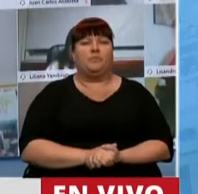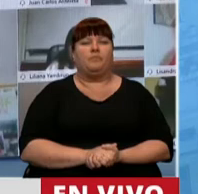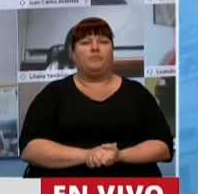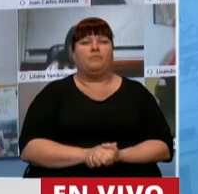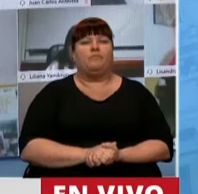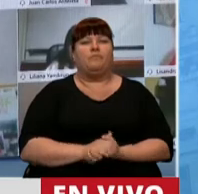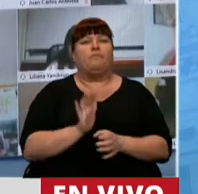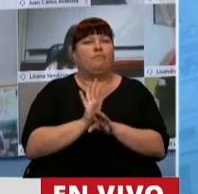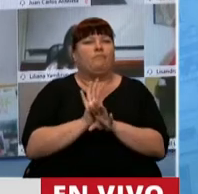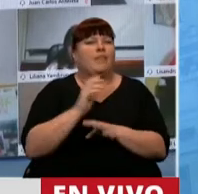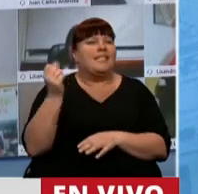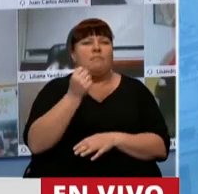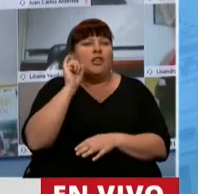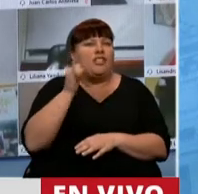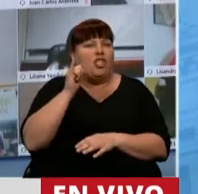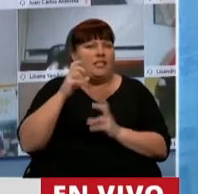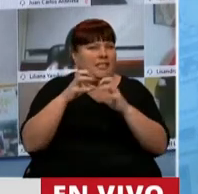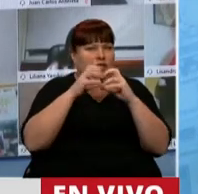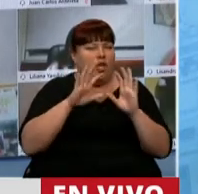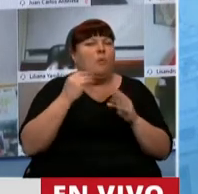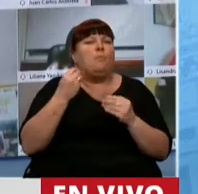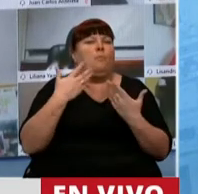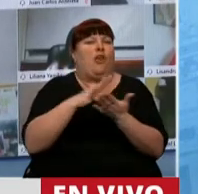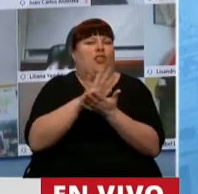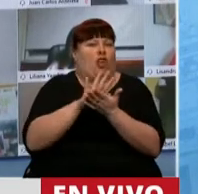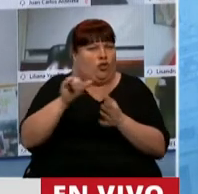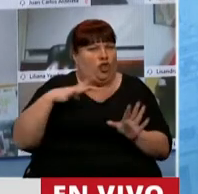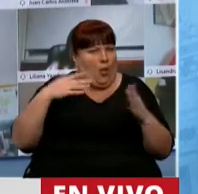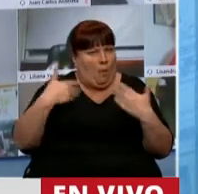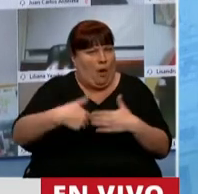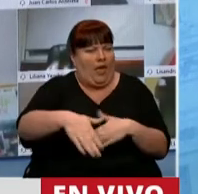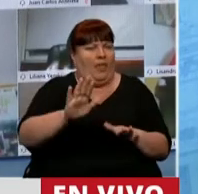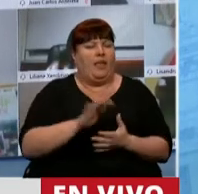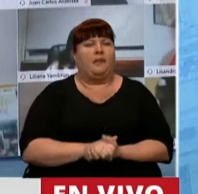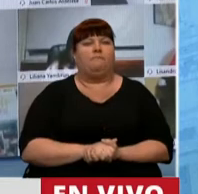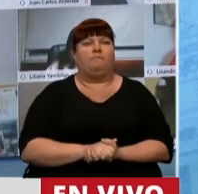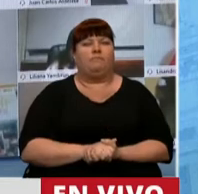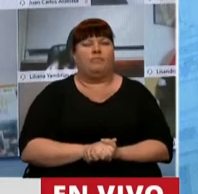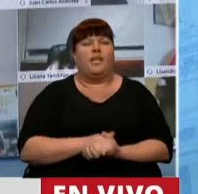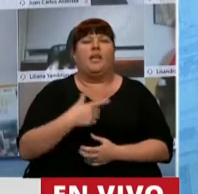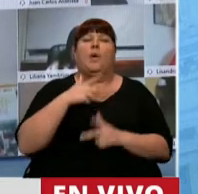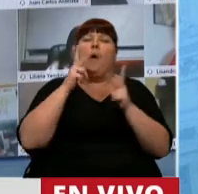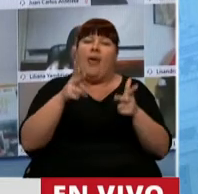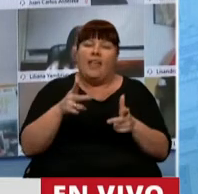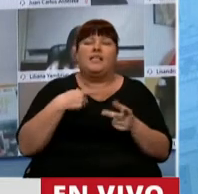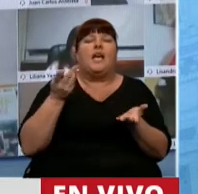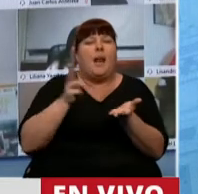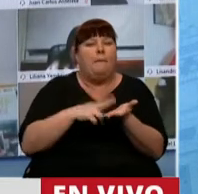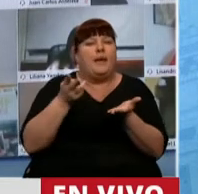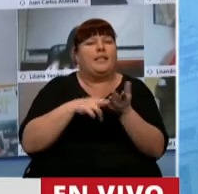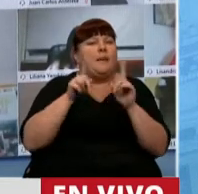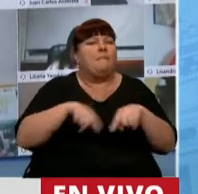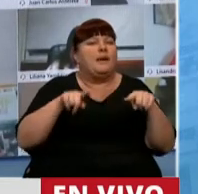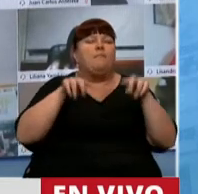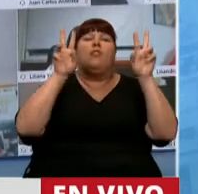Es una reserva indispensable que sea hecha porque puede subsanarse aún. Y quiero decir, porque se ha repetido varias